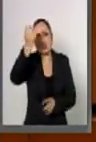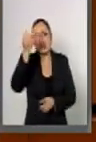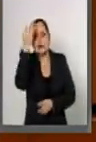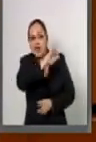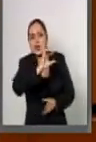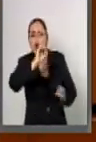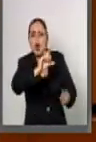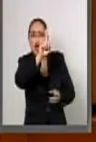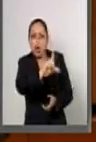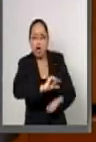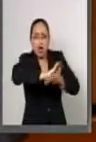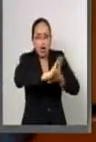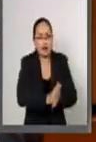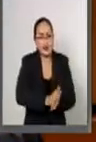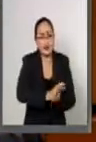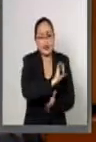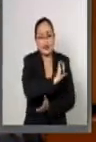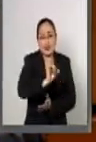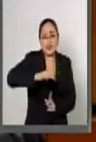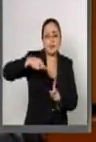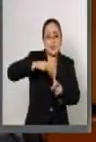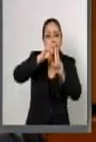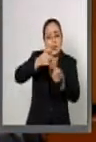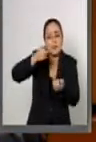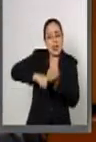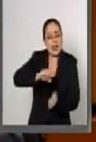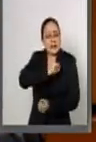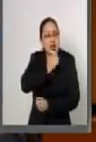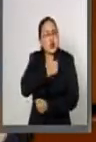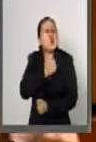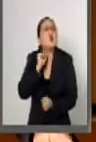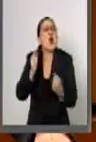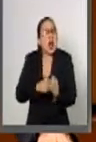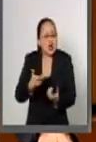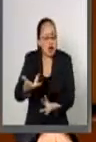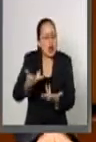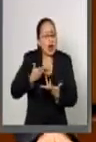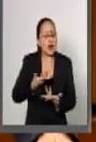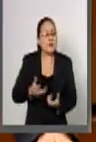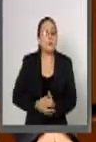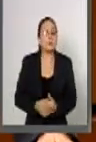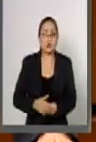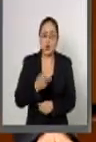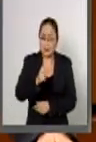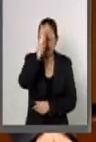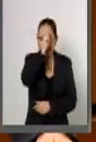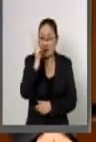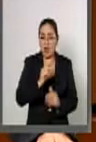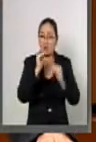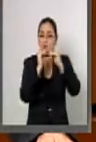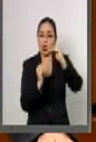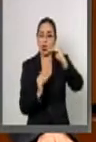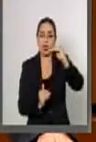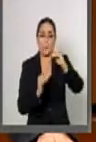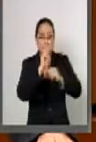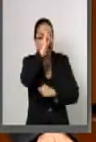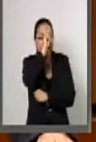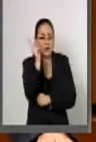discriminación relacionados con su estado serológico, lo que provoca mayor desigualdad social.